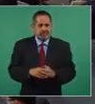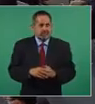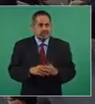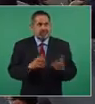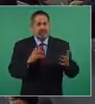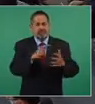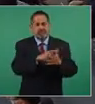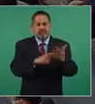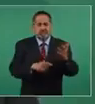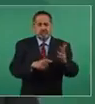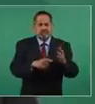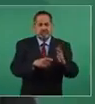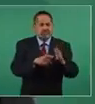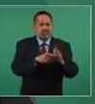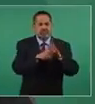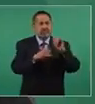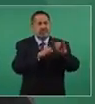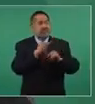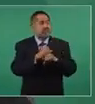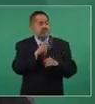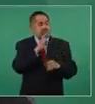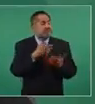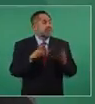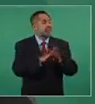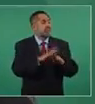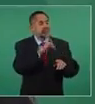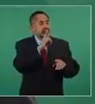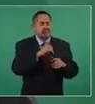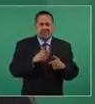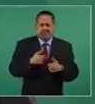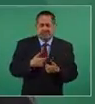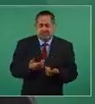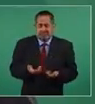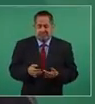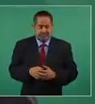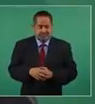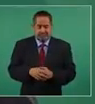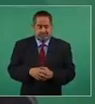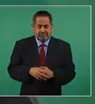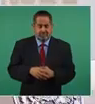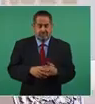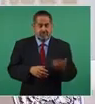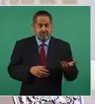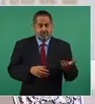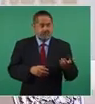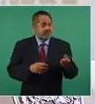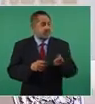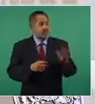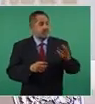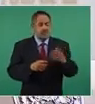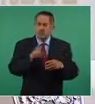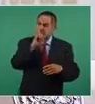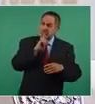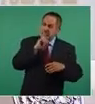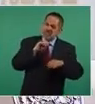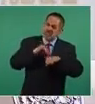hasta periódicos internacionales que han mentido,